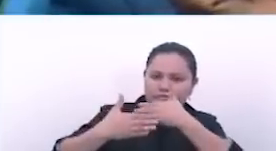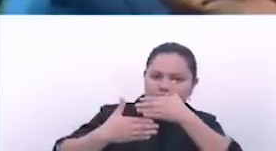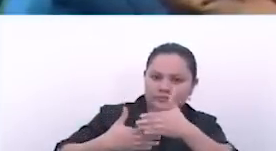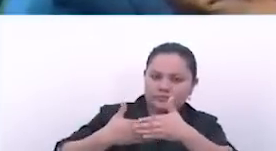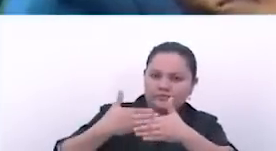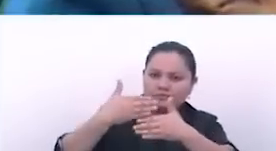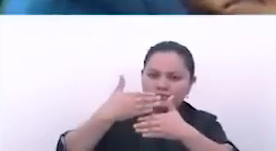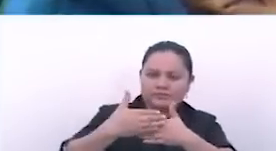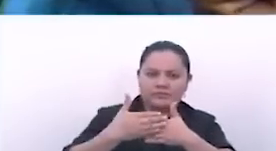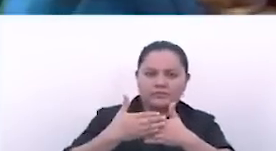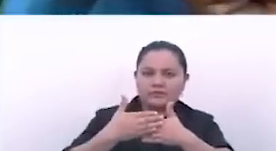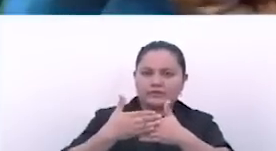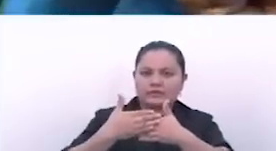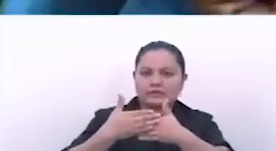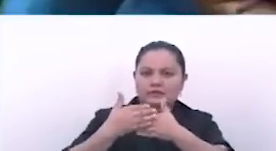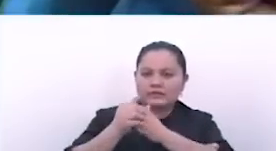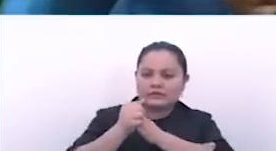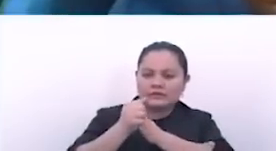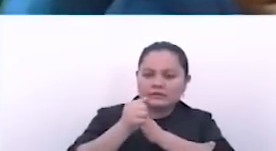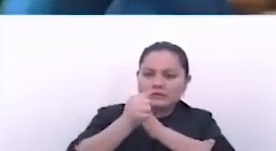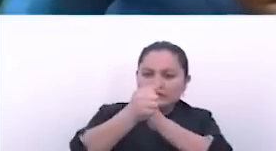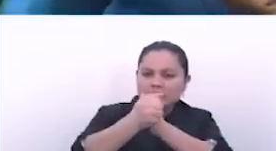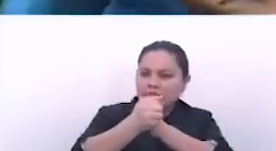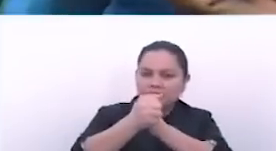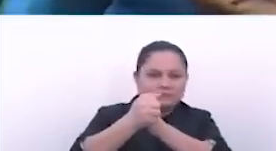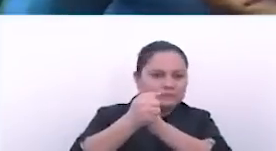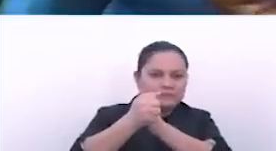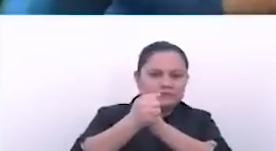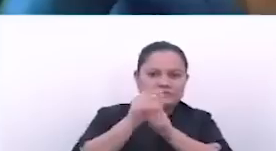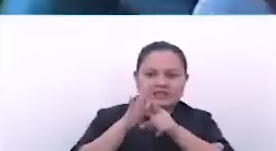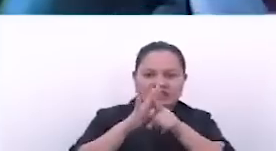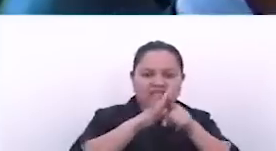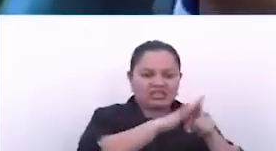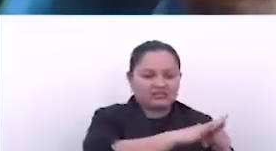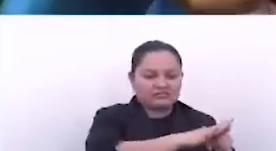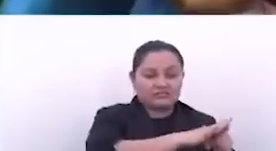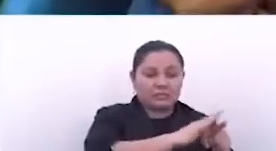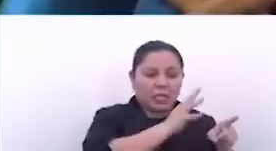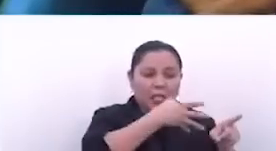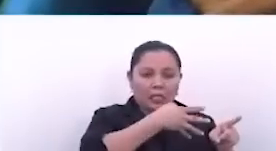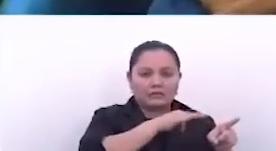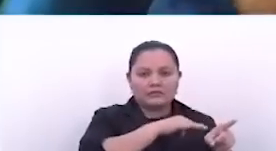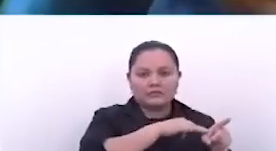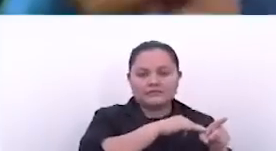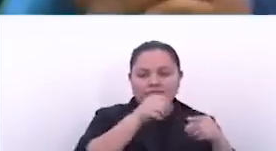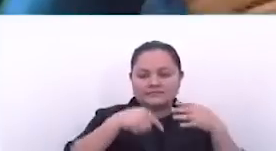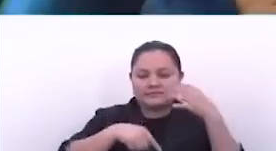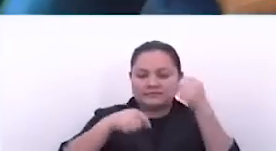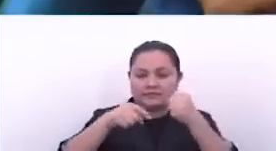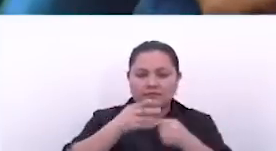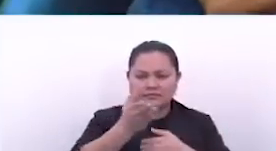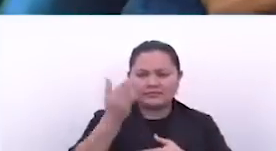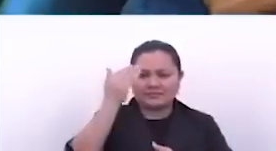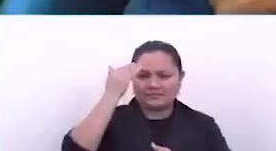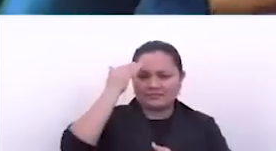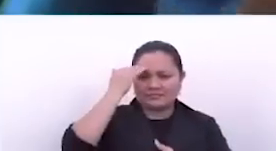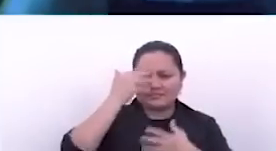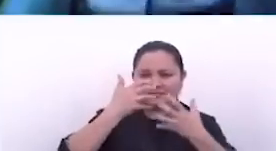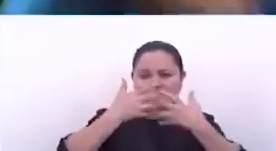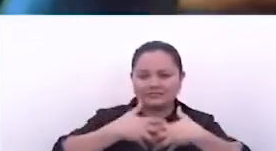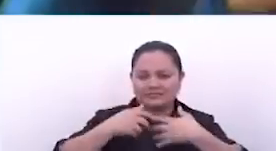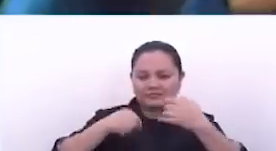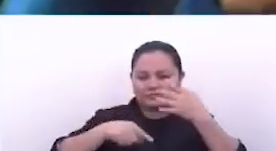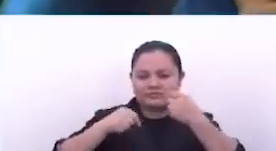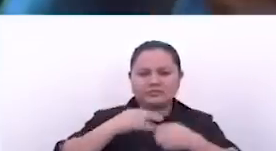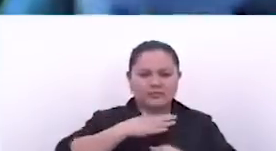un proceso que ha venido de abandono que han tenido los productores. Y ustedes lo saben muy bien, los agricultores. Y yo